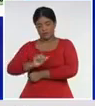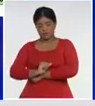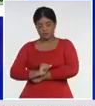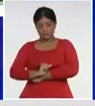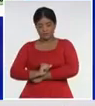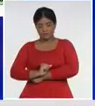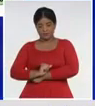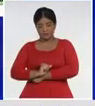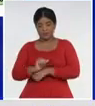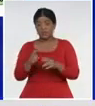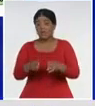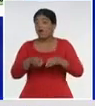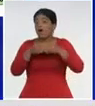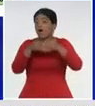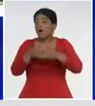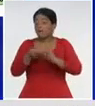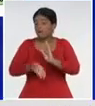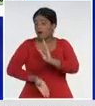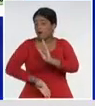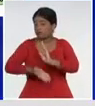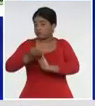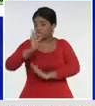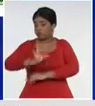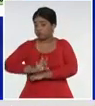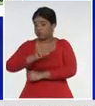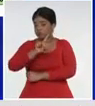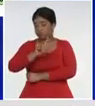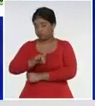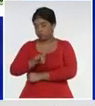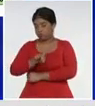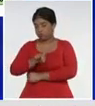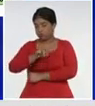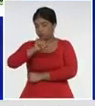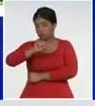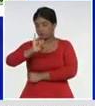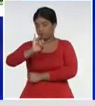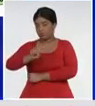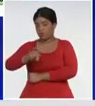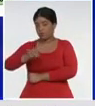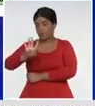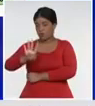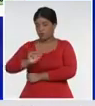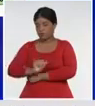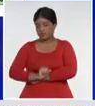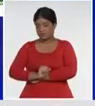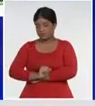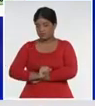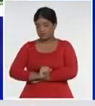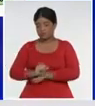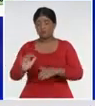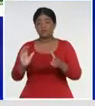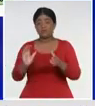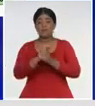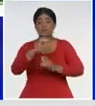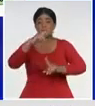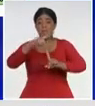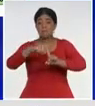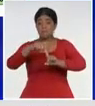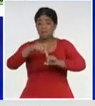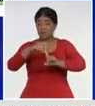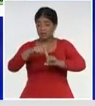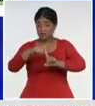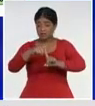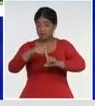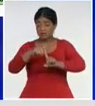Granma, incrementa su tasa, a 167,4, Matanza, con el comportamiento, que ha